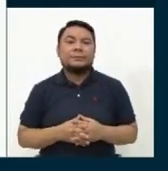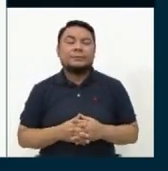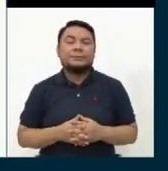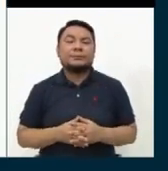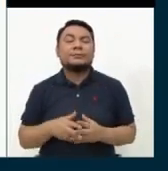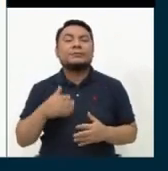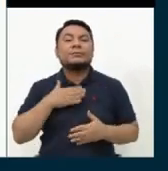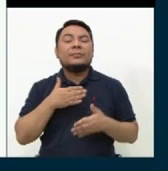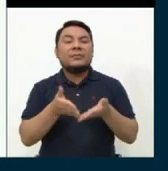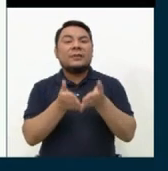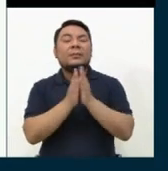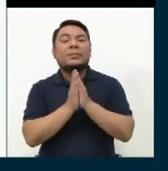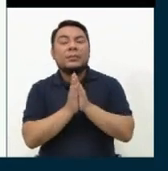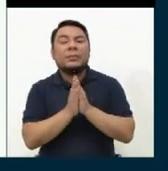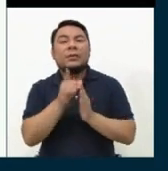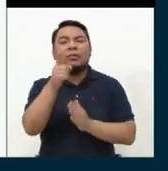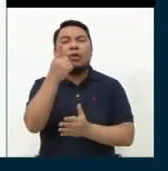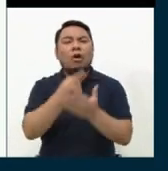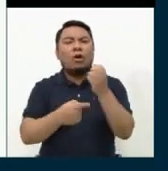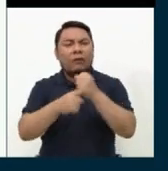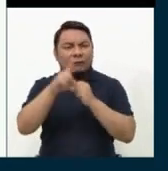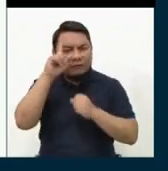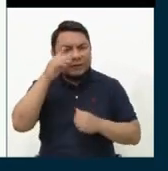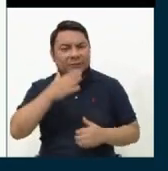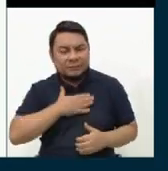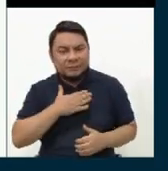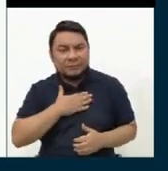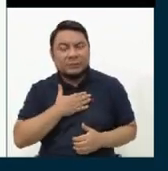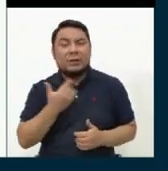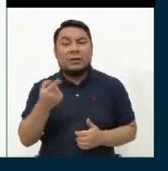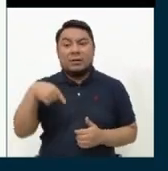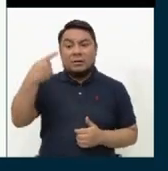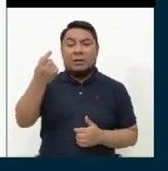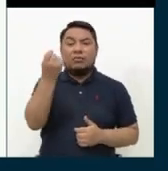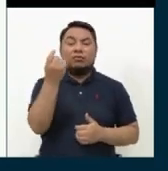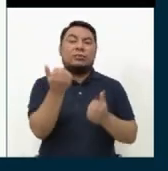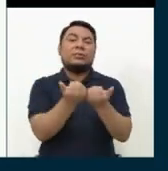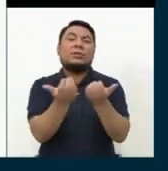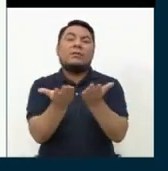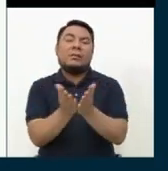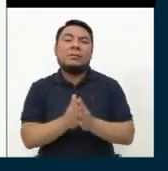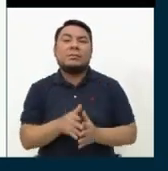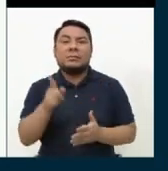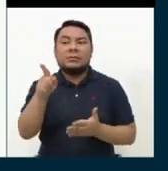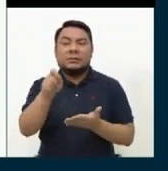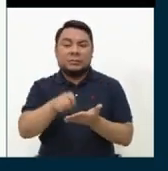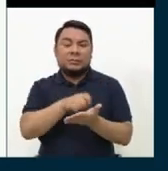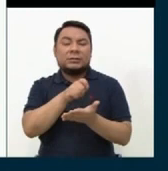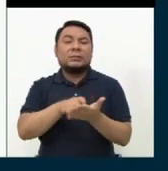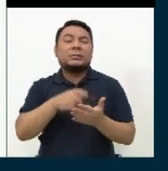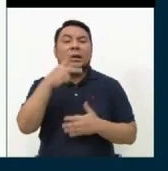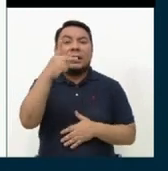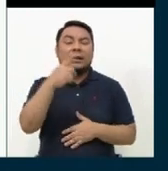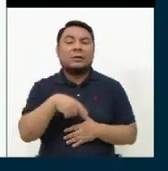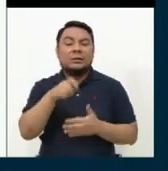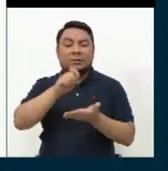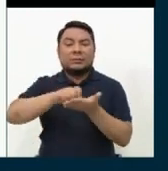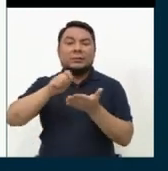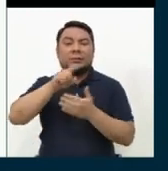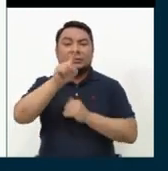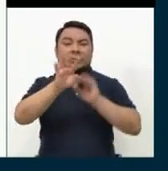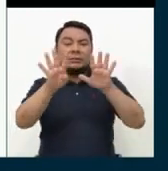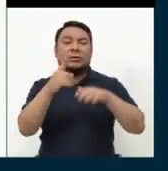Yo les pido que confíen en mí y el día 11 de abril marquen la K y escriban el 19